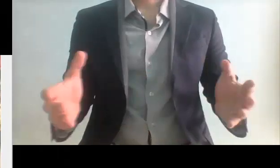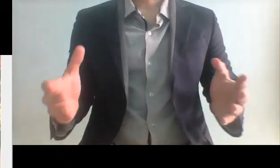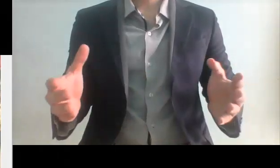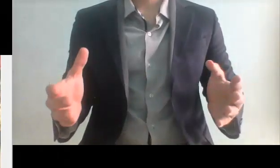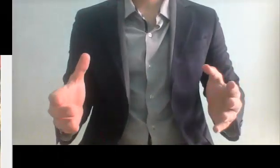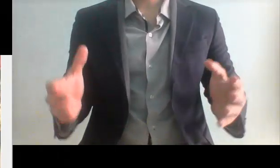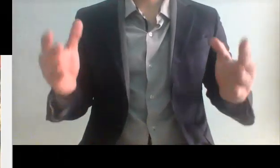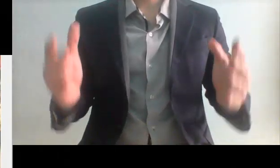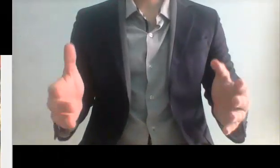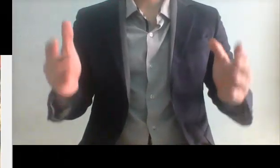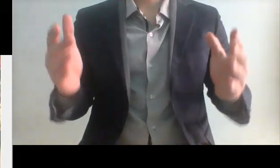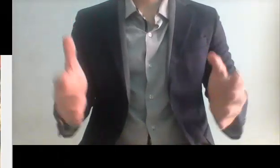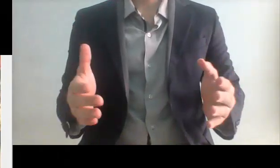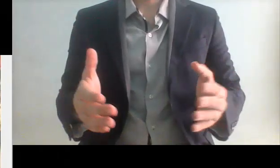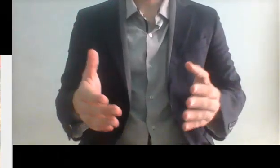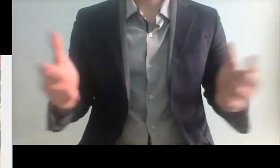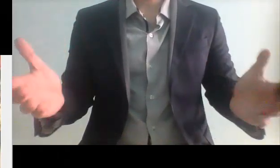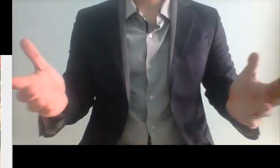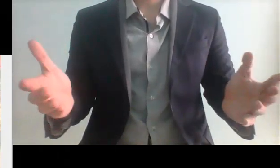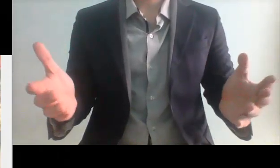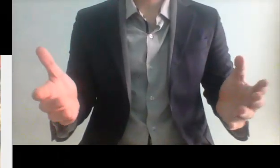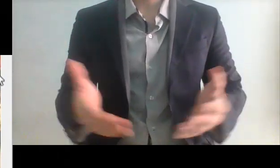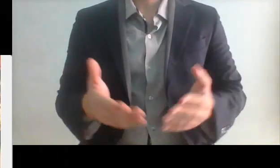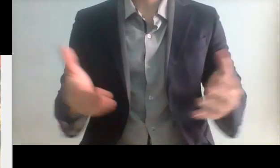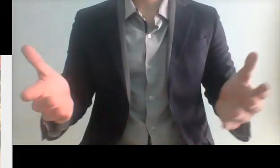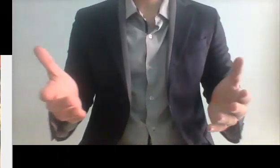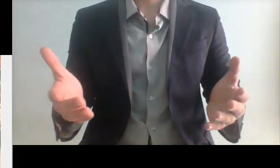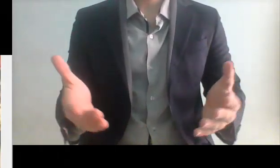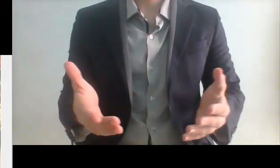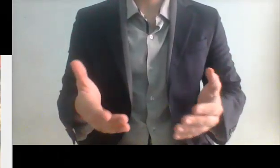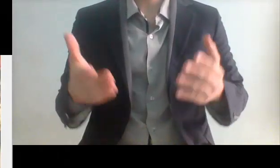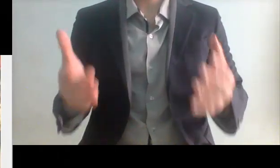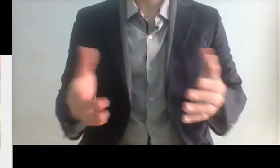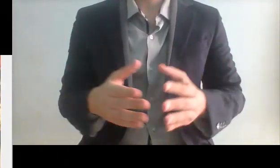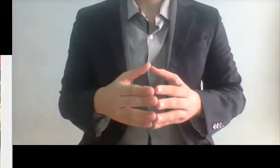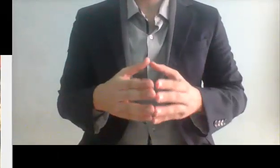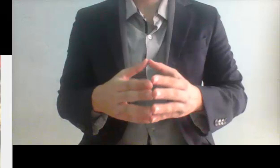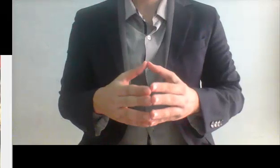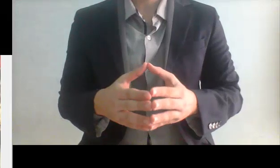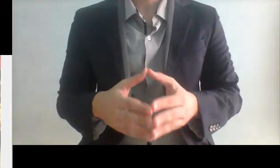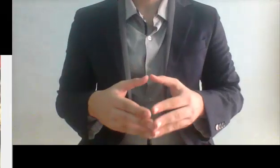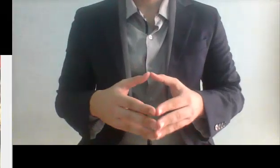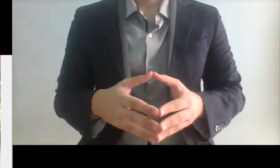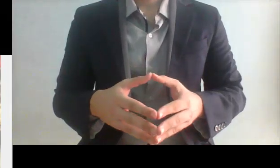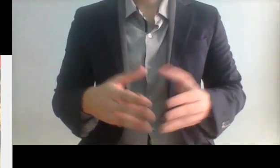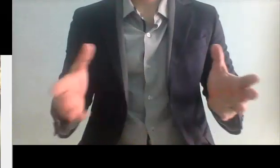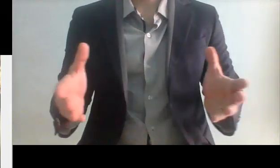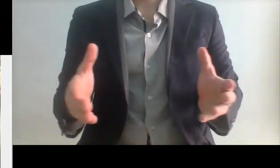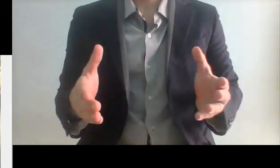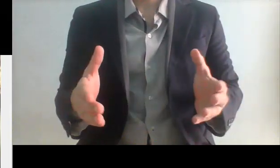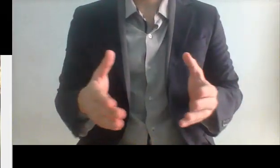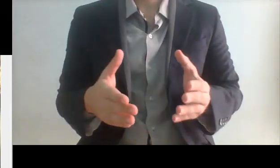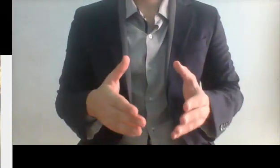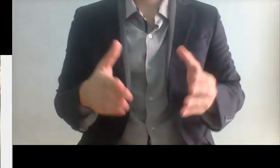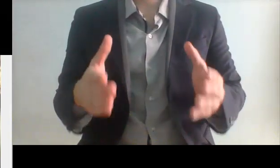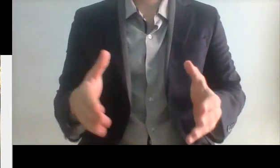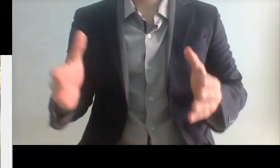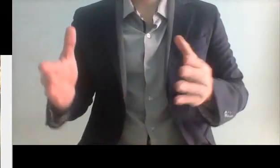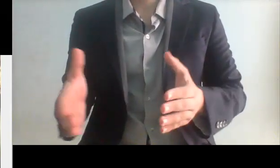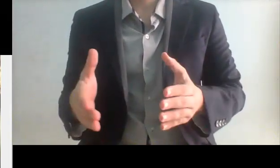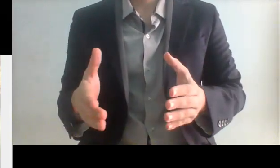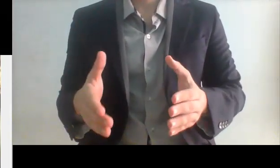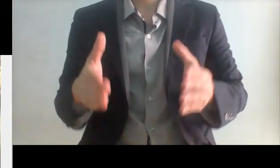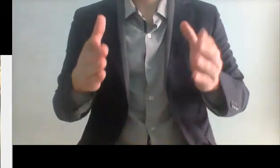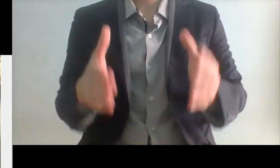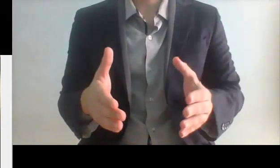Otro prisa termina cayendo en lo que realmente son una bola de corruptos y delincuentes pues que ocurre que en esta ocasión a Miguel Ángel